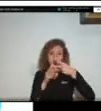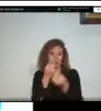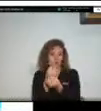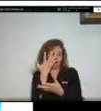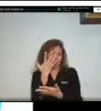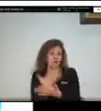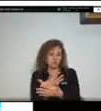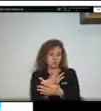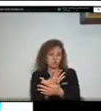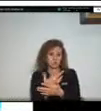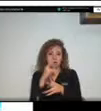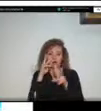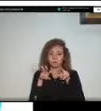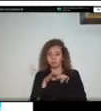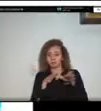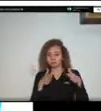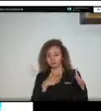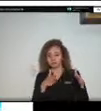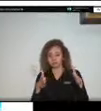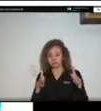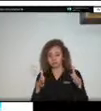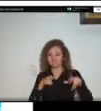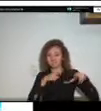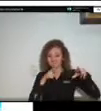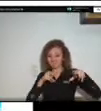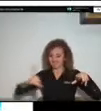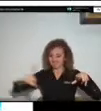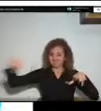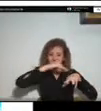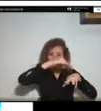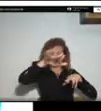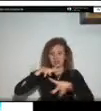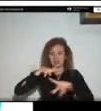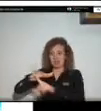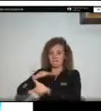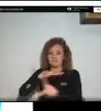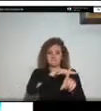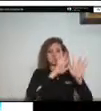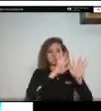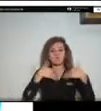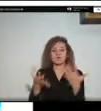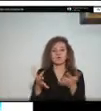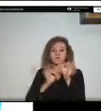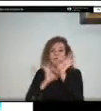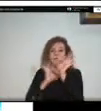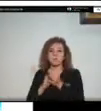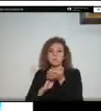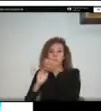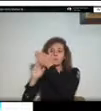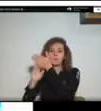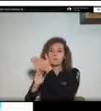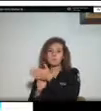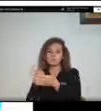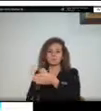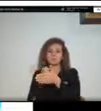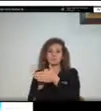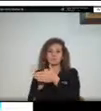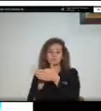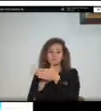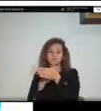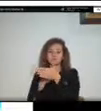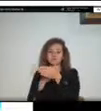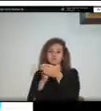afectadas y las canalizaciones hidragadas con el fin de tratar de encauzar las corrientes la corriente